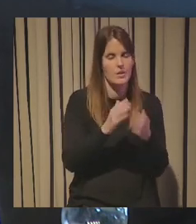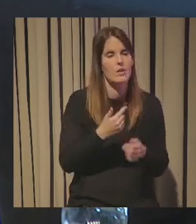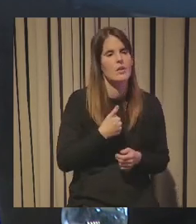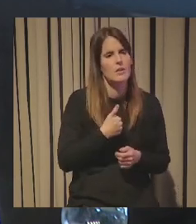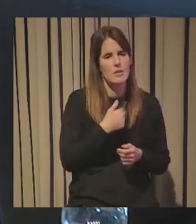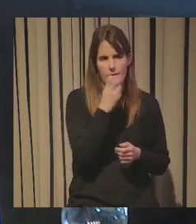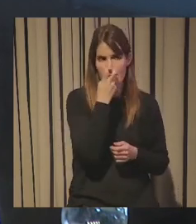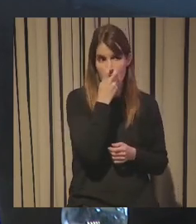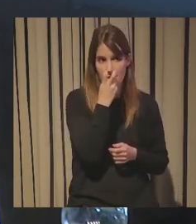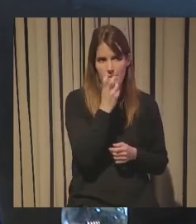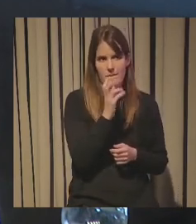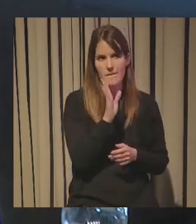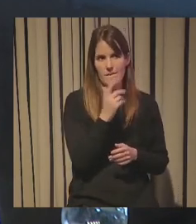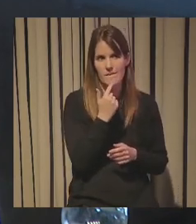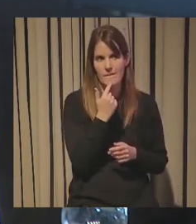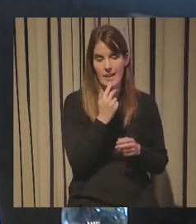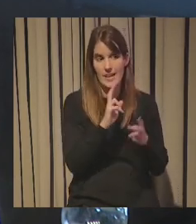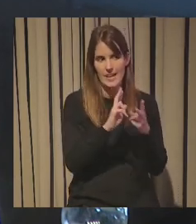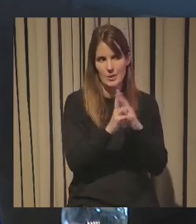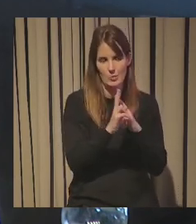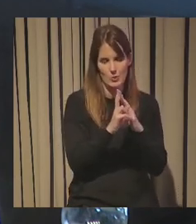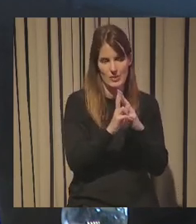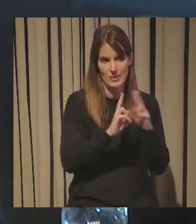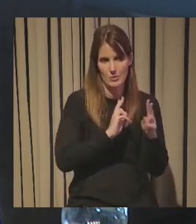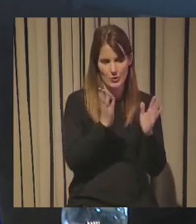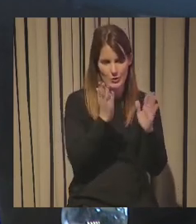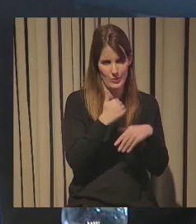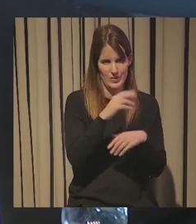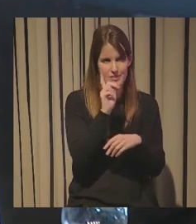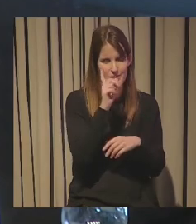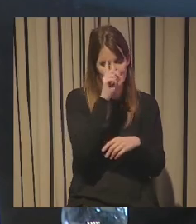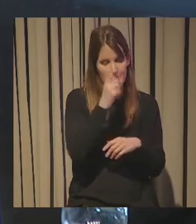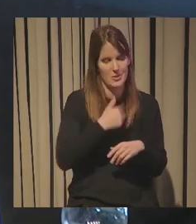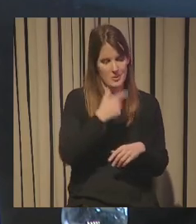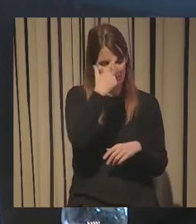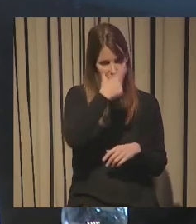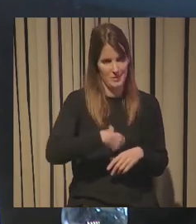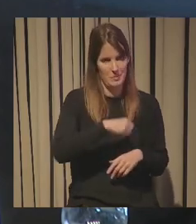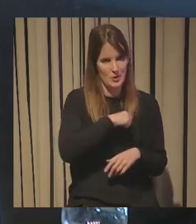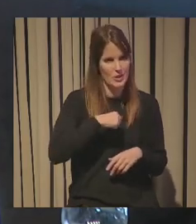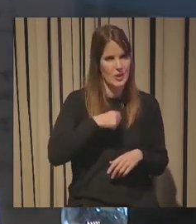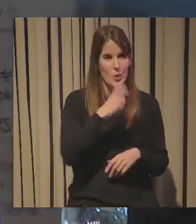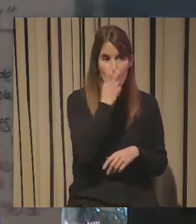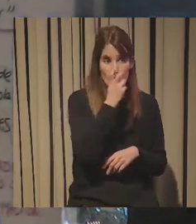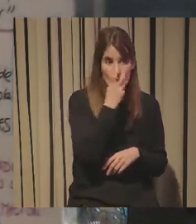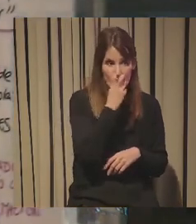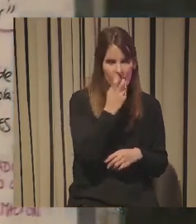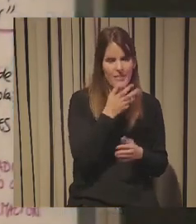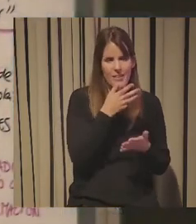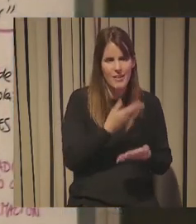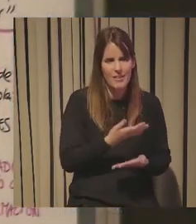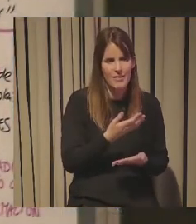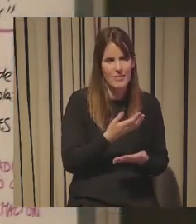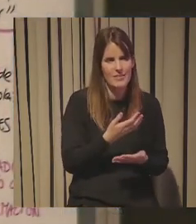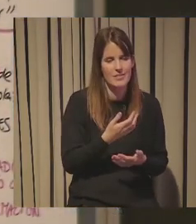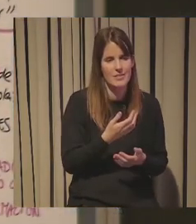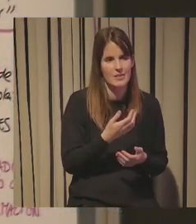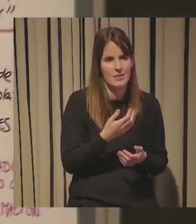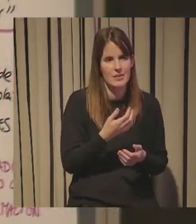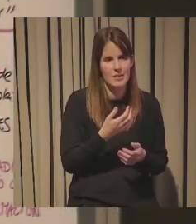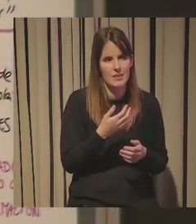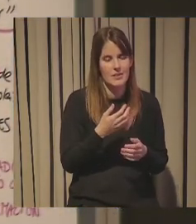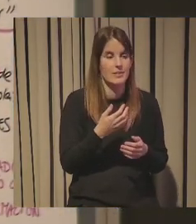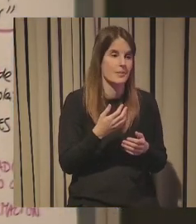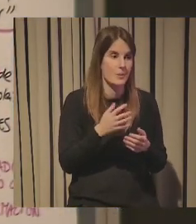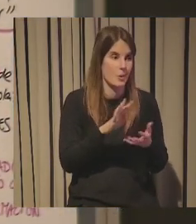muchísima curiosidad pero sé que no hay respuesta todavía yo tengo muchísima curiosidad por saber ahora sabes sabemos y otro lo